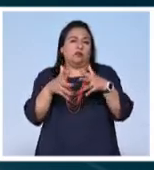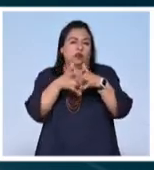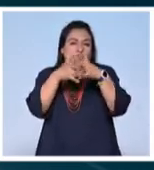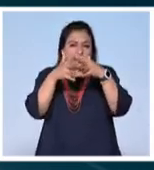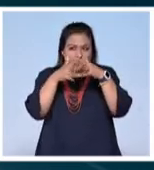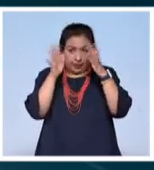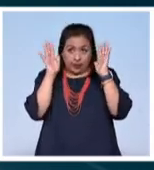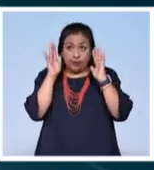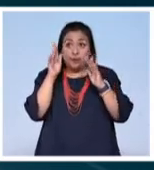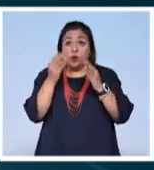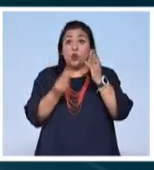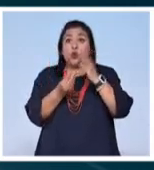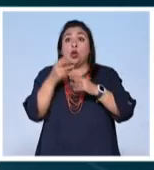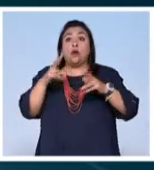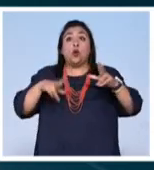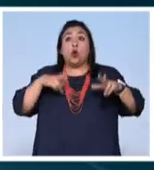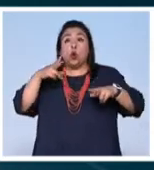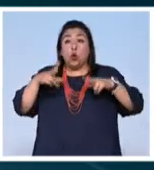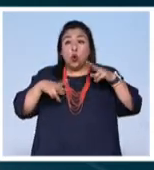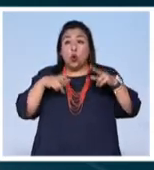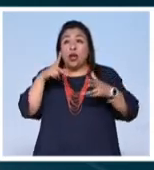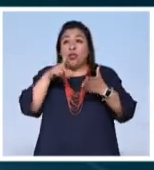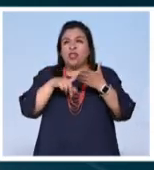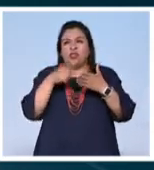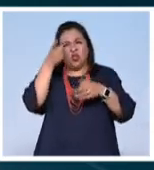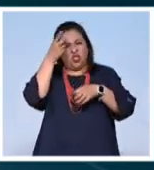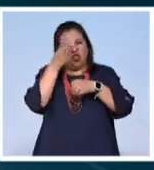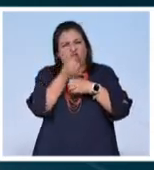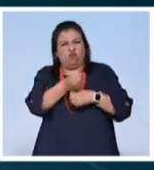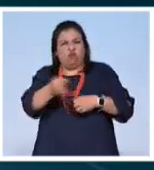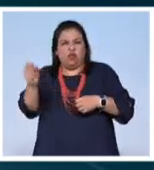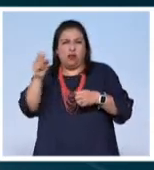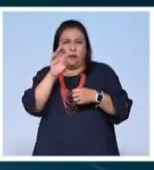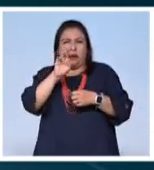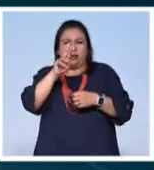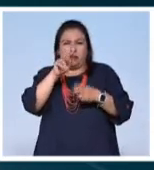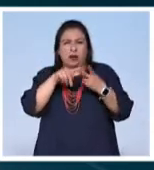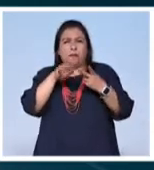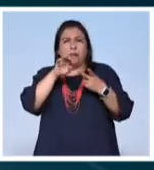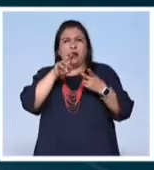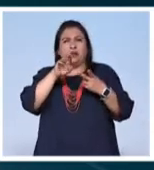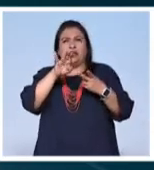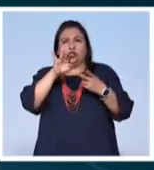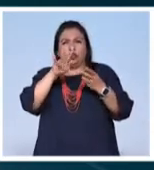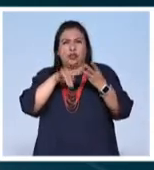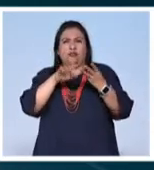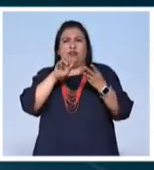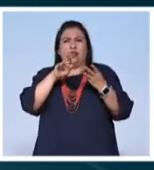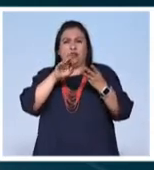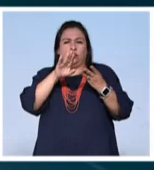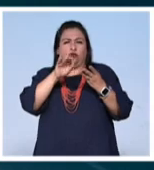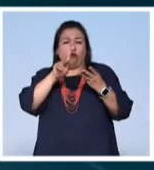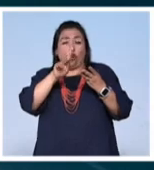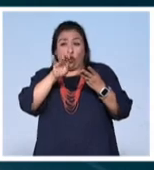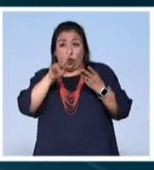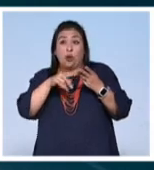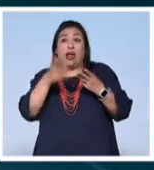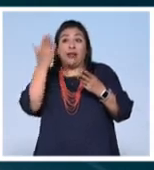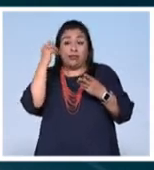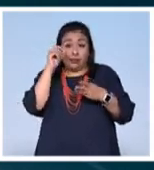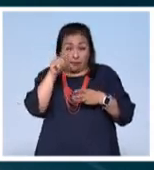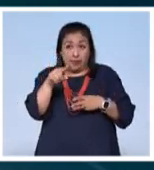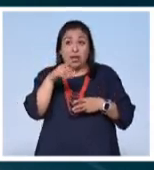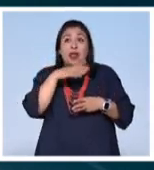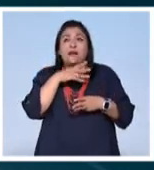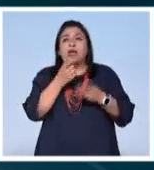el nuevo Hollywood no solo fue la cuna de grandes directores como Brian De Palma Martin Scorsese o Francis Ford Coppola en aquel entonces